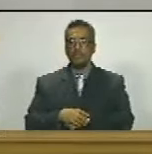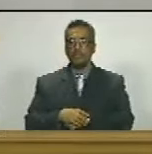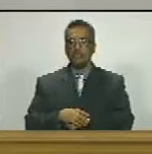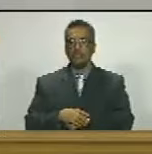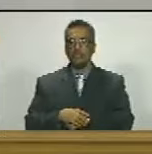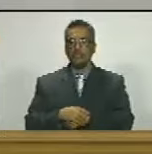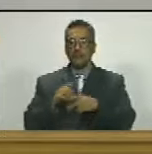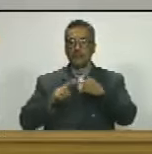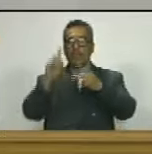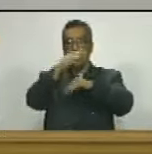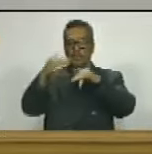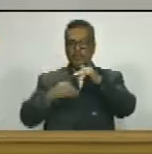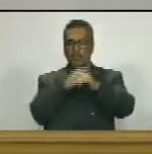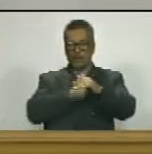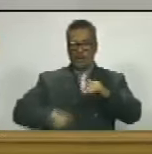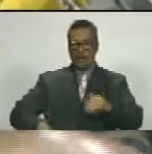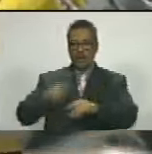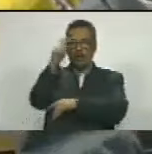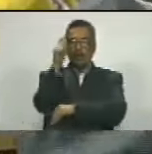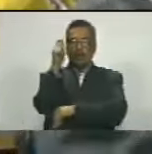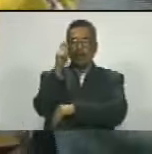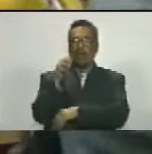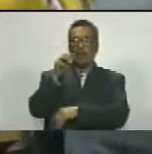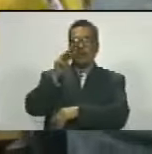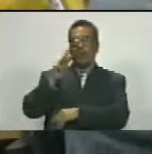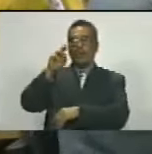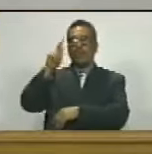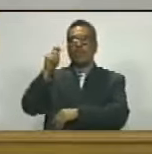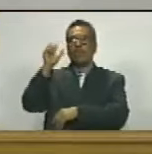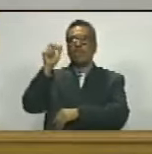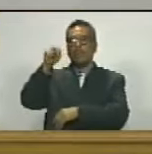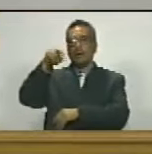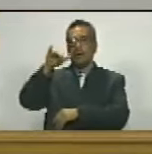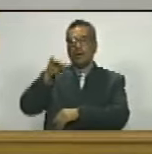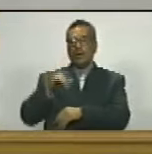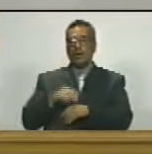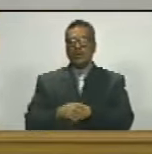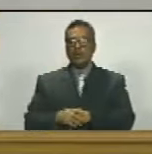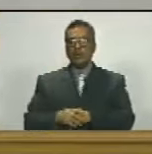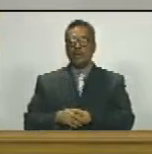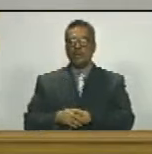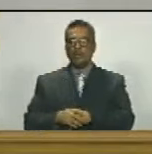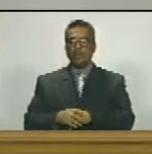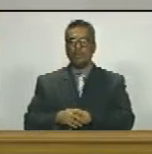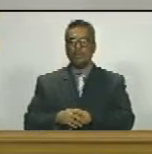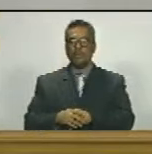primer vicepresidente diputado winston teofilactes vallenilla jacel